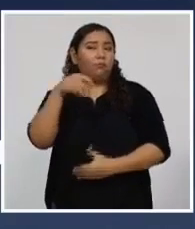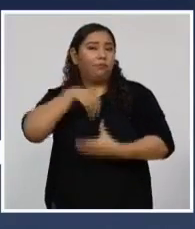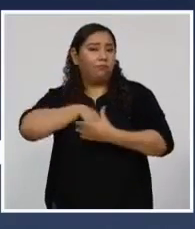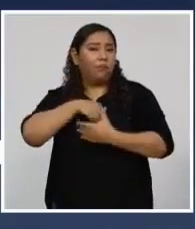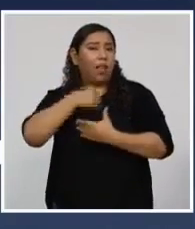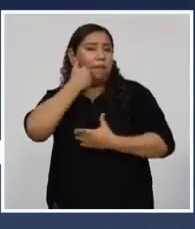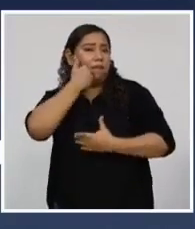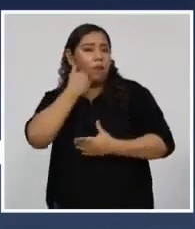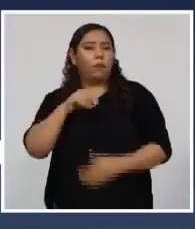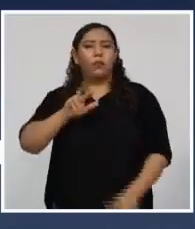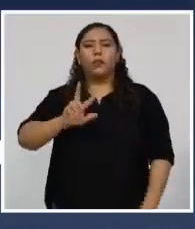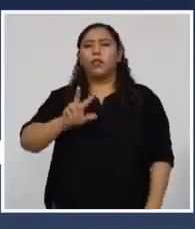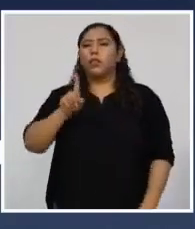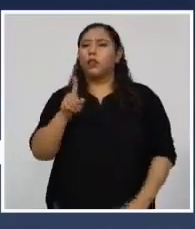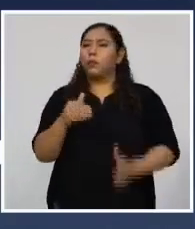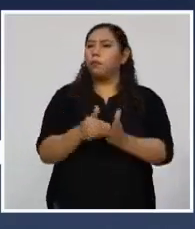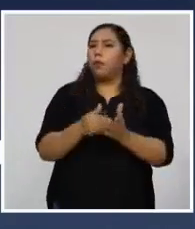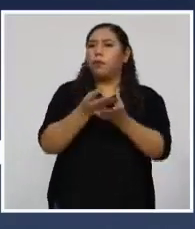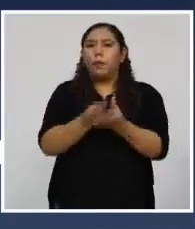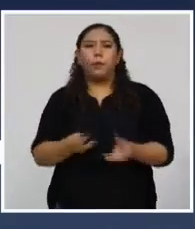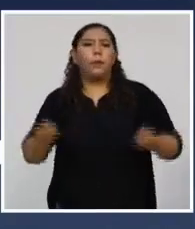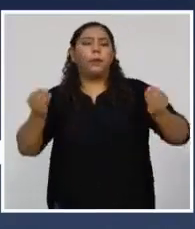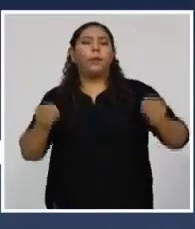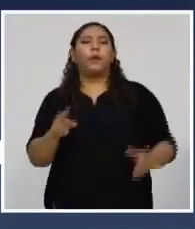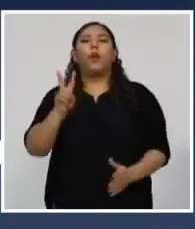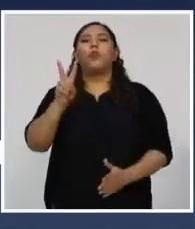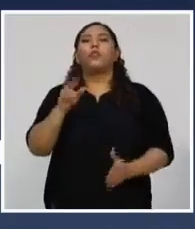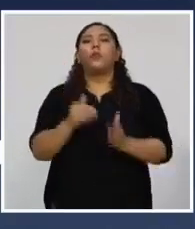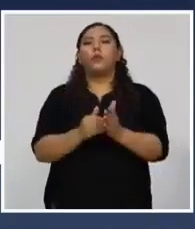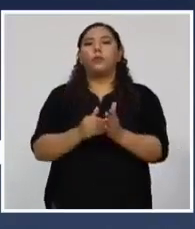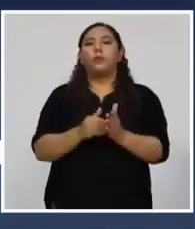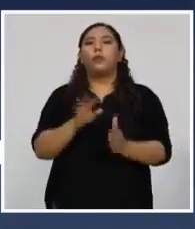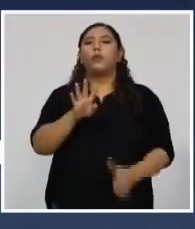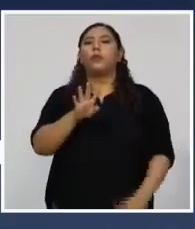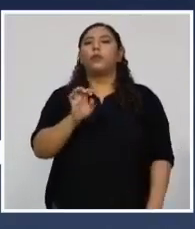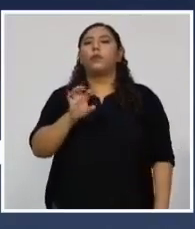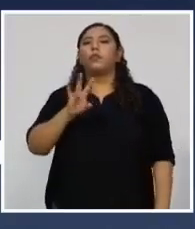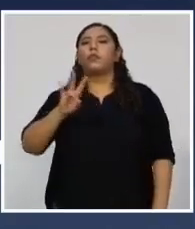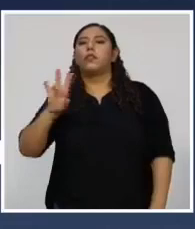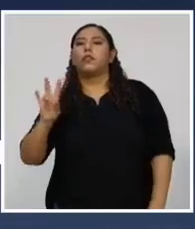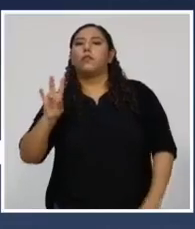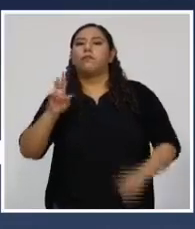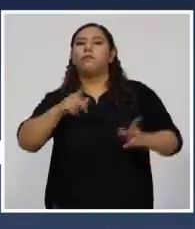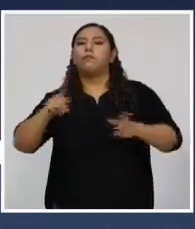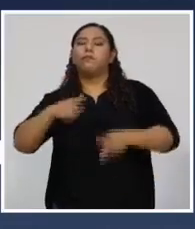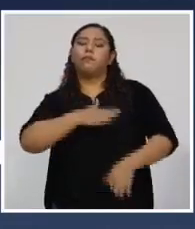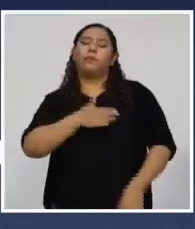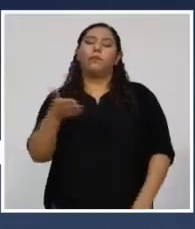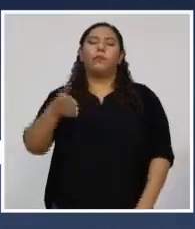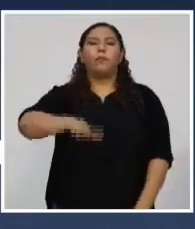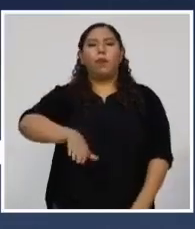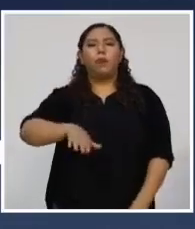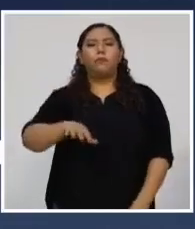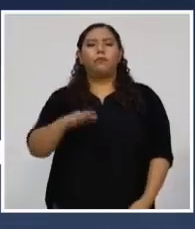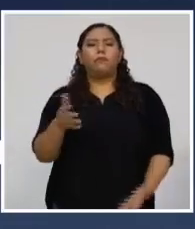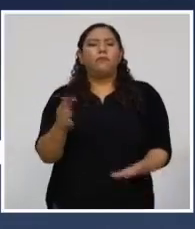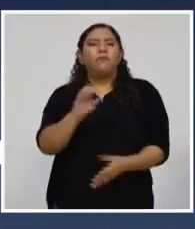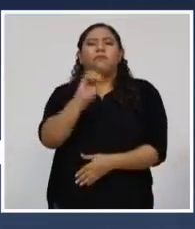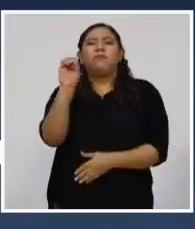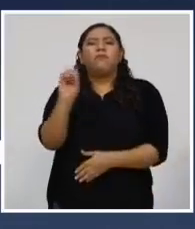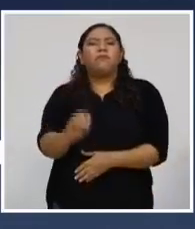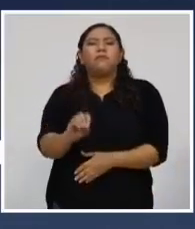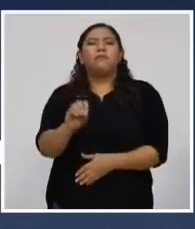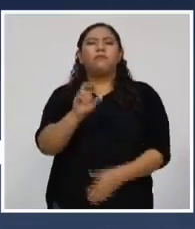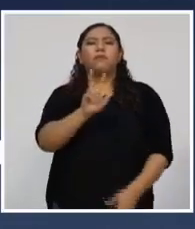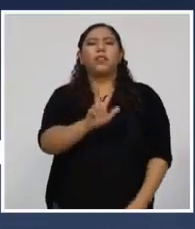Más de 31,000 se han recuperado. 2,477 compatriotas han fallecido para una tasa de letalidad